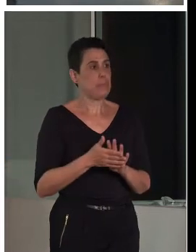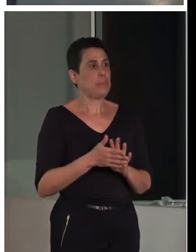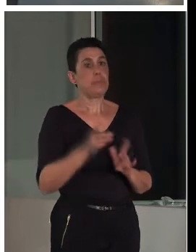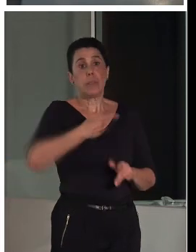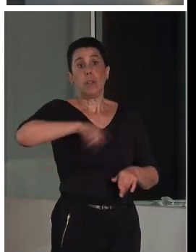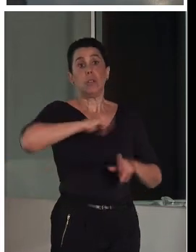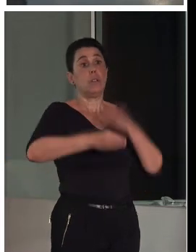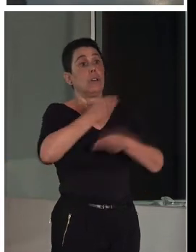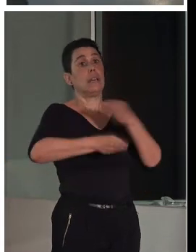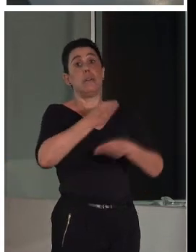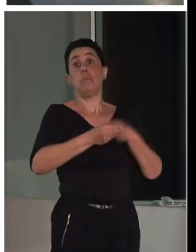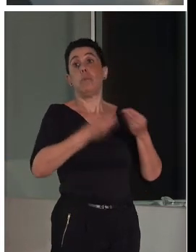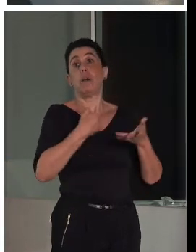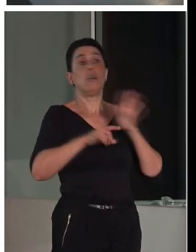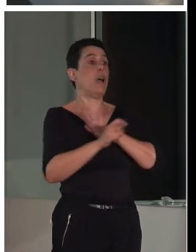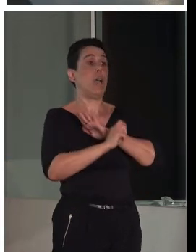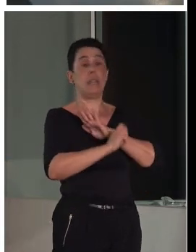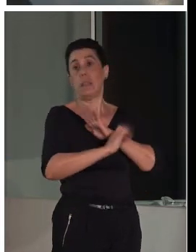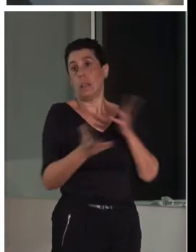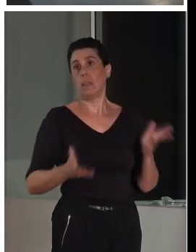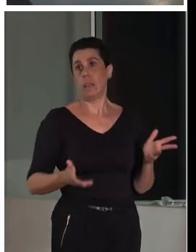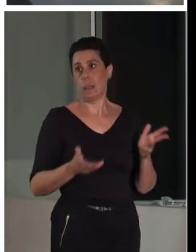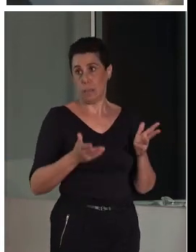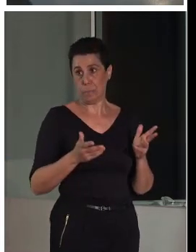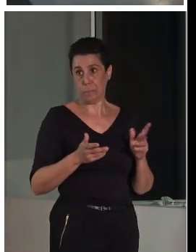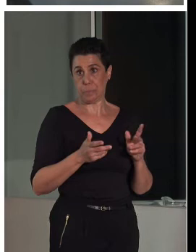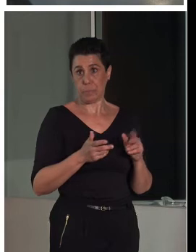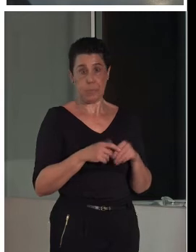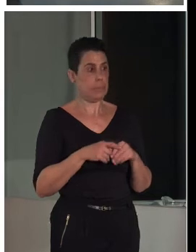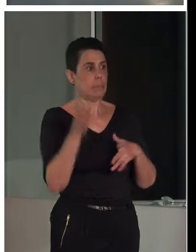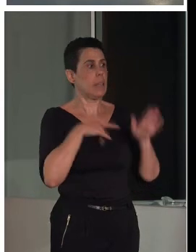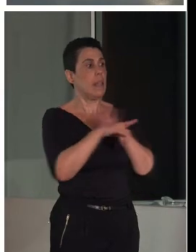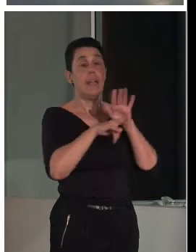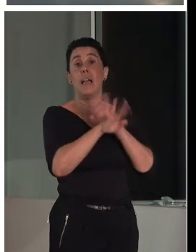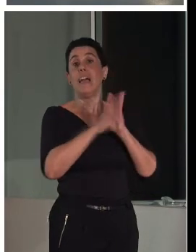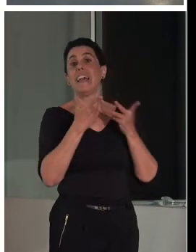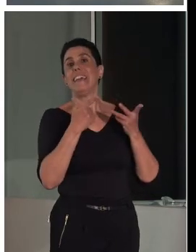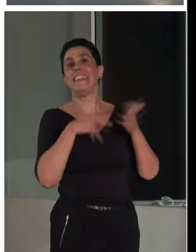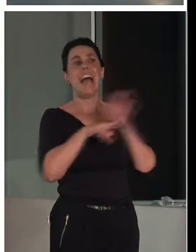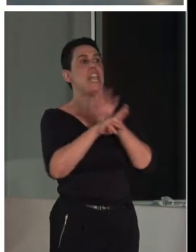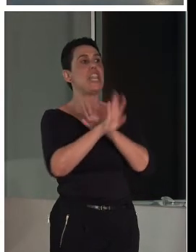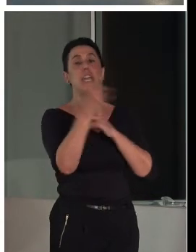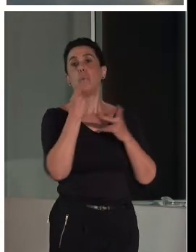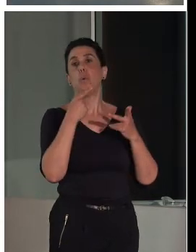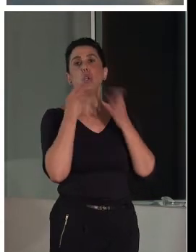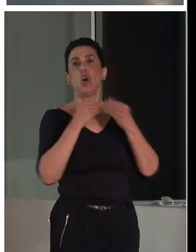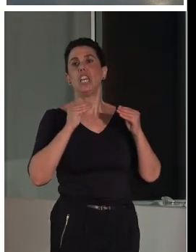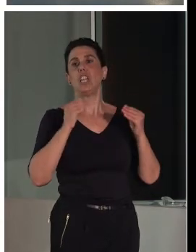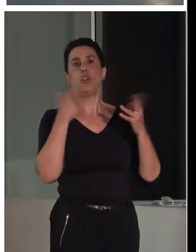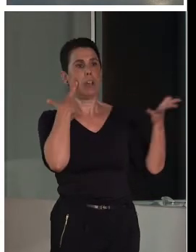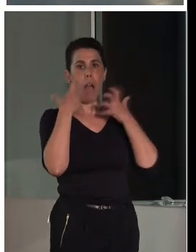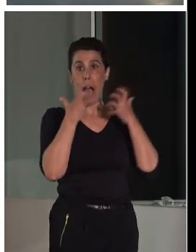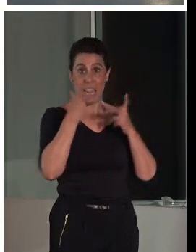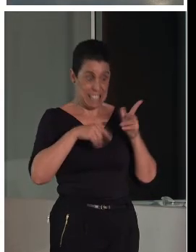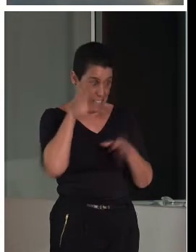nosotros? Fundamentalmente, estrategia, como os he dicho. La gestión de los recursos histórico-artísticos en el ámbito rural es especial.